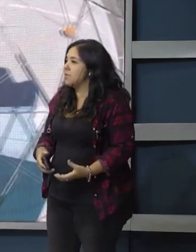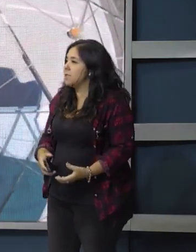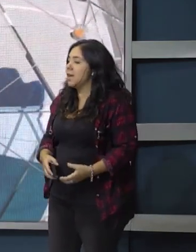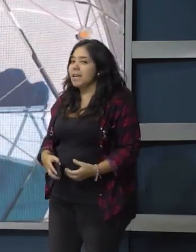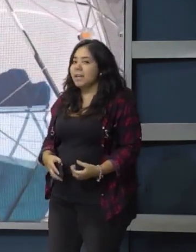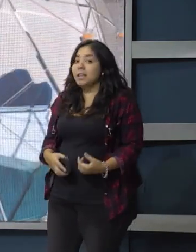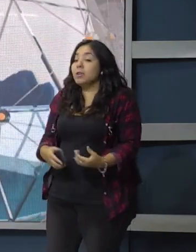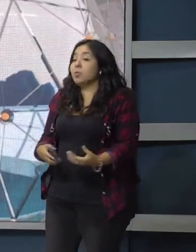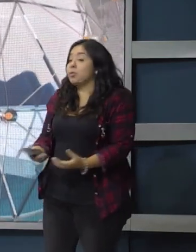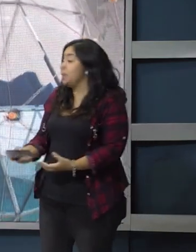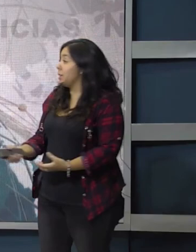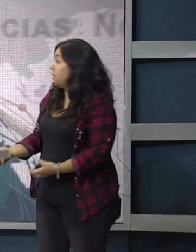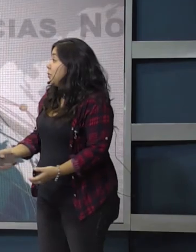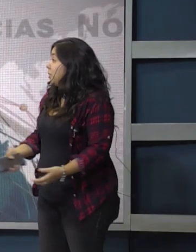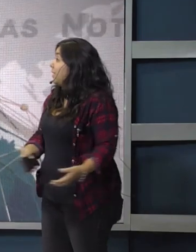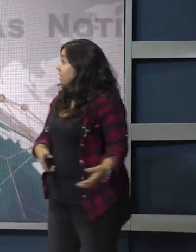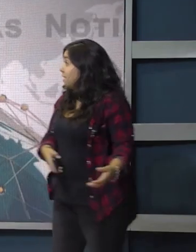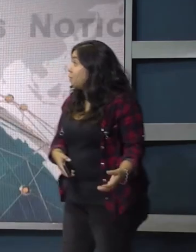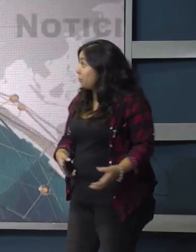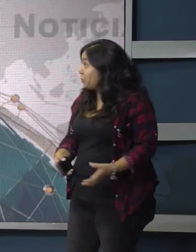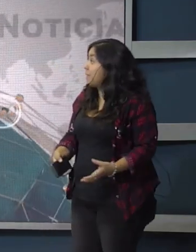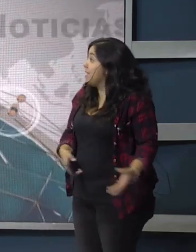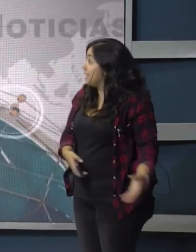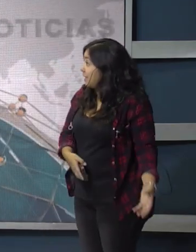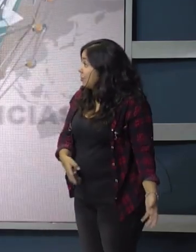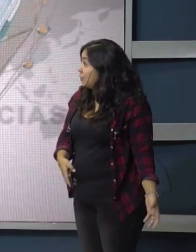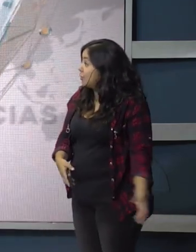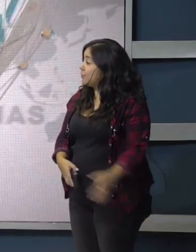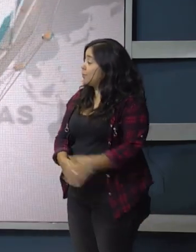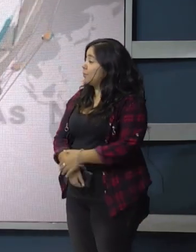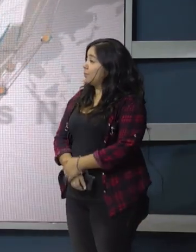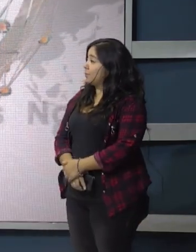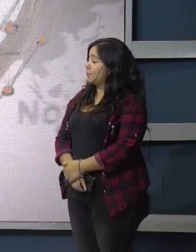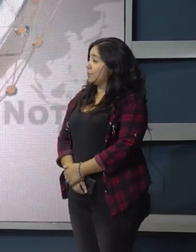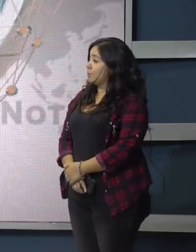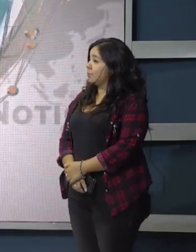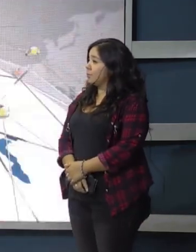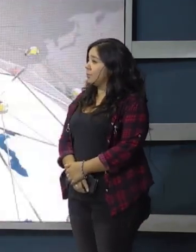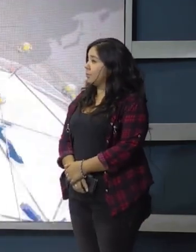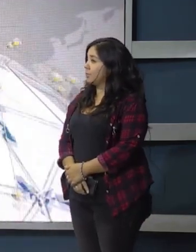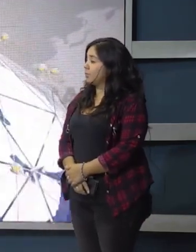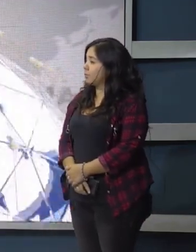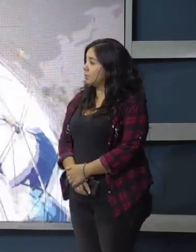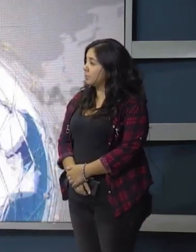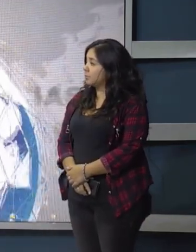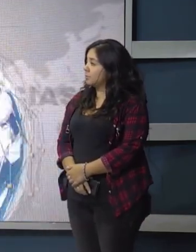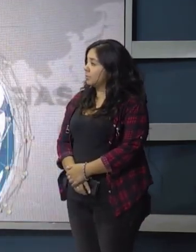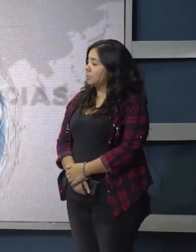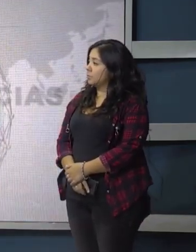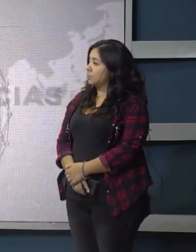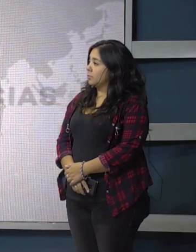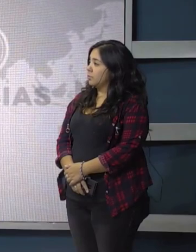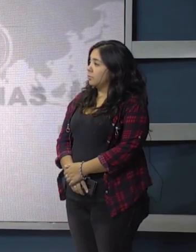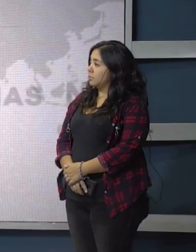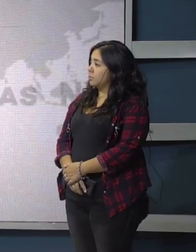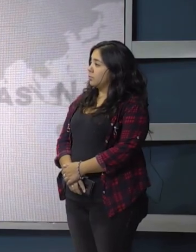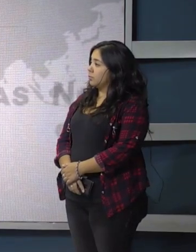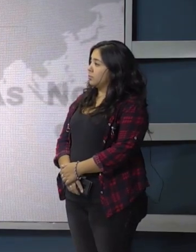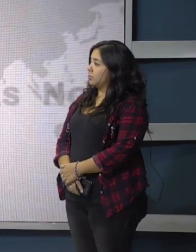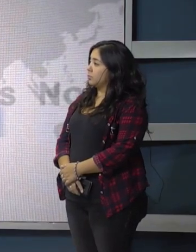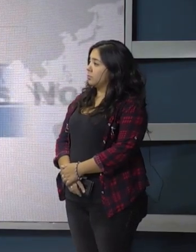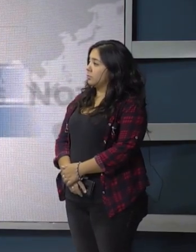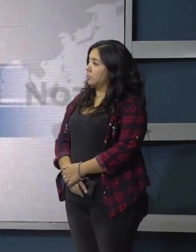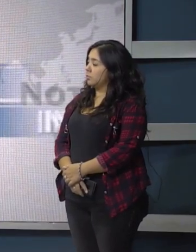a la provincia y darle una oportunidad también al turista que llegue de una forma directa. Además, la comodidad que implica para el sanjuanino de no tener que viajar a Mendoza